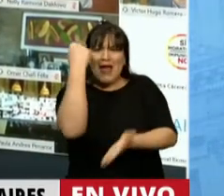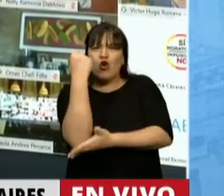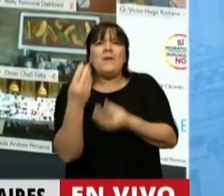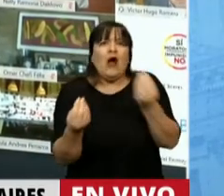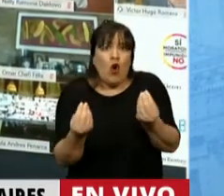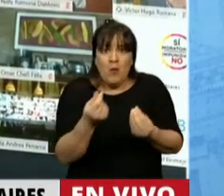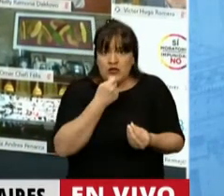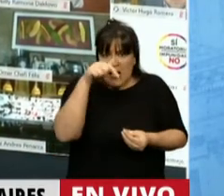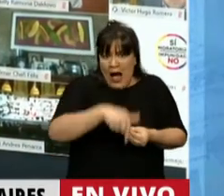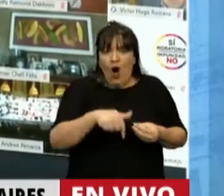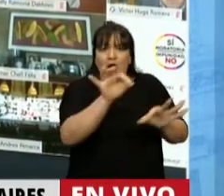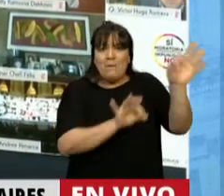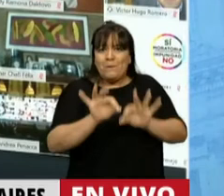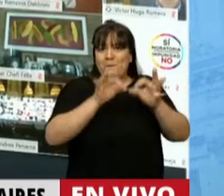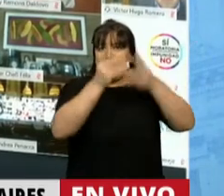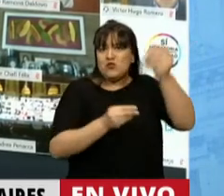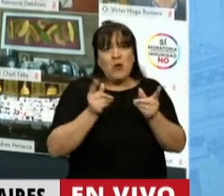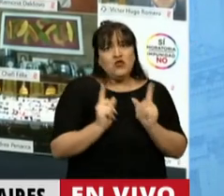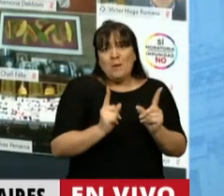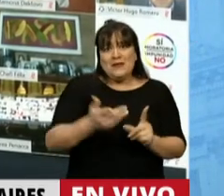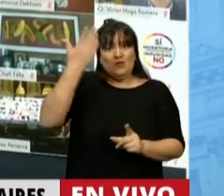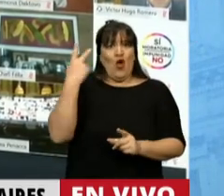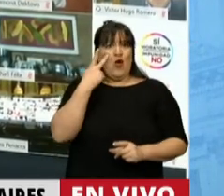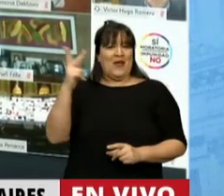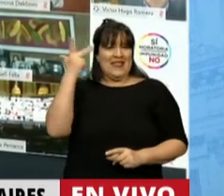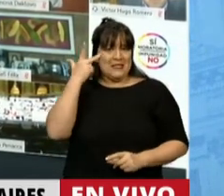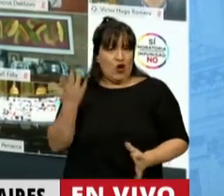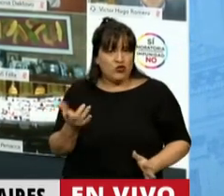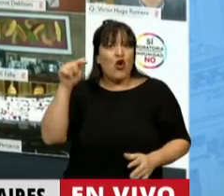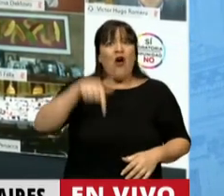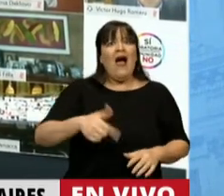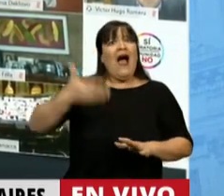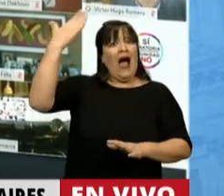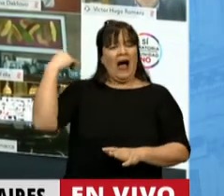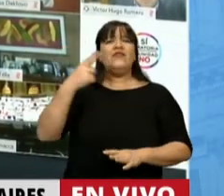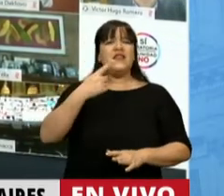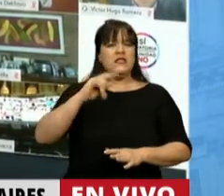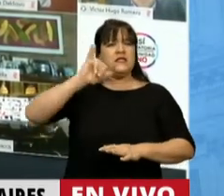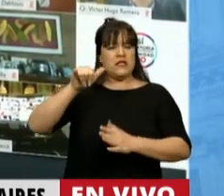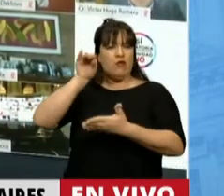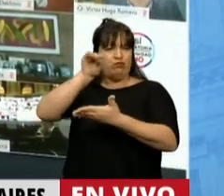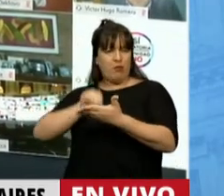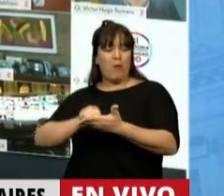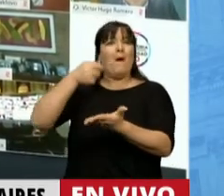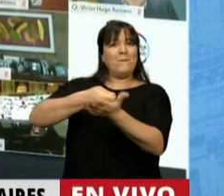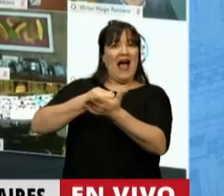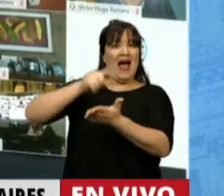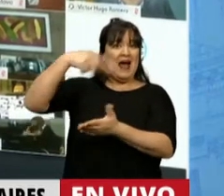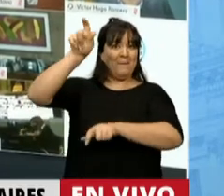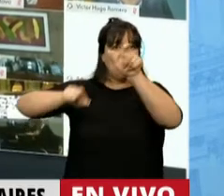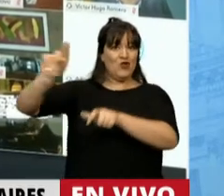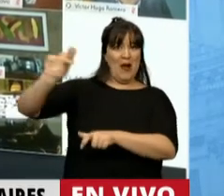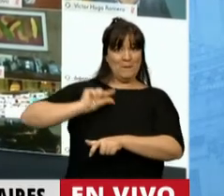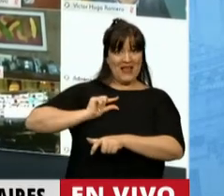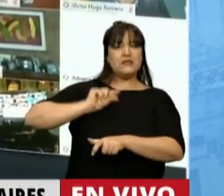si se sigue con el mismo presupuesto que en ese caso estaba subordinado a garantizar el pago a los acreedores y que